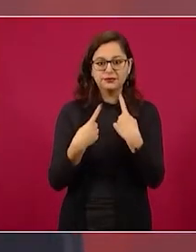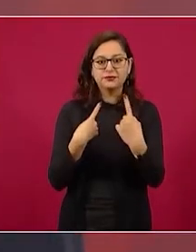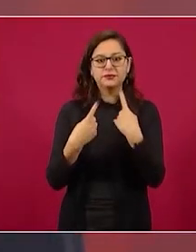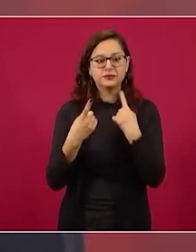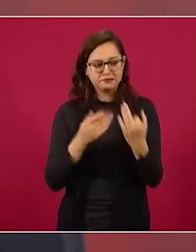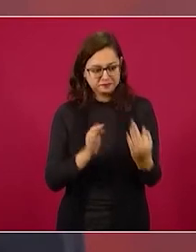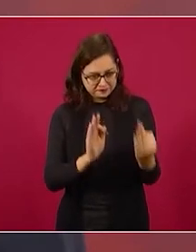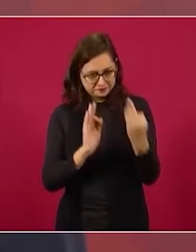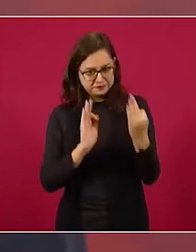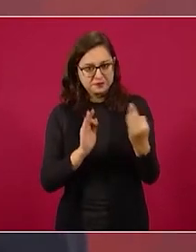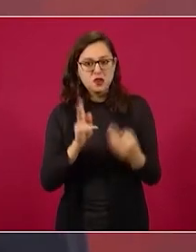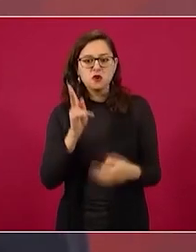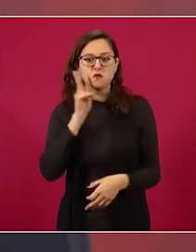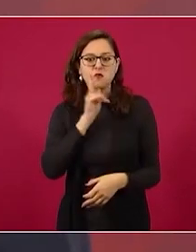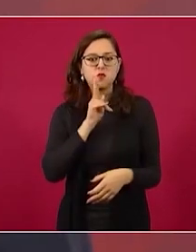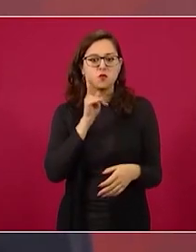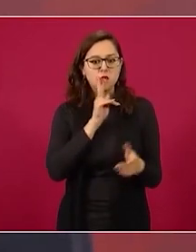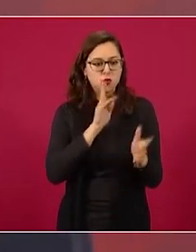argumentos